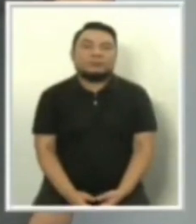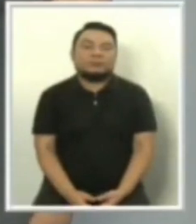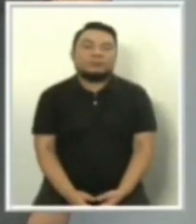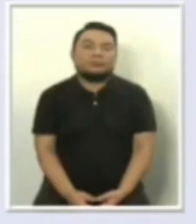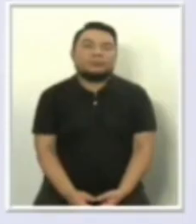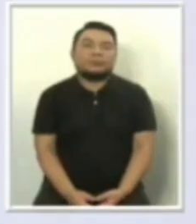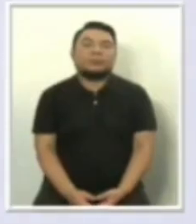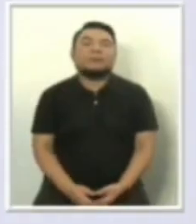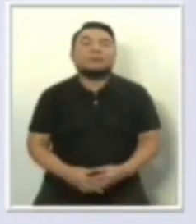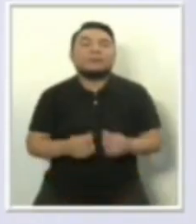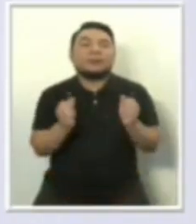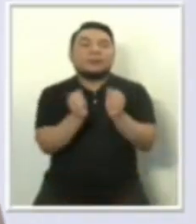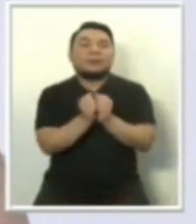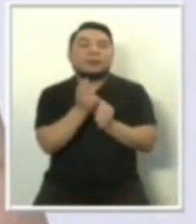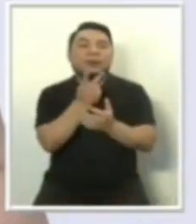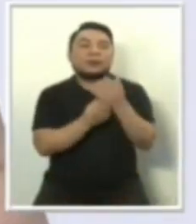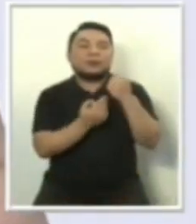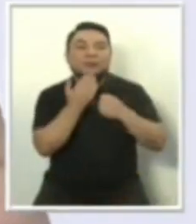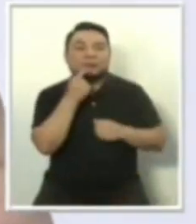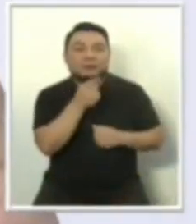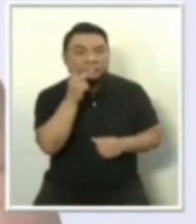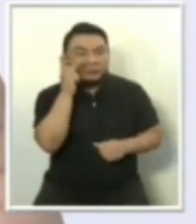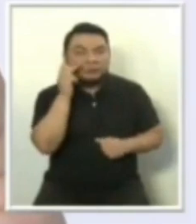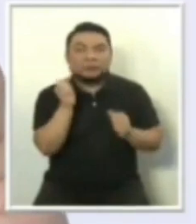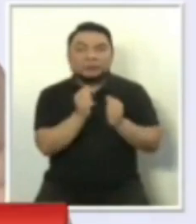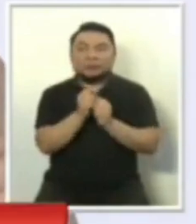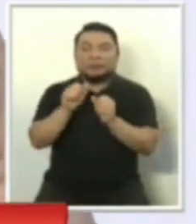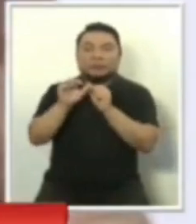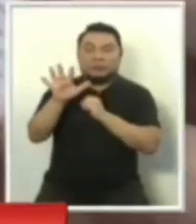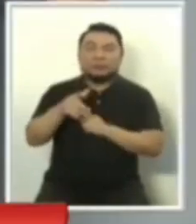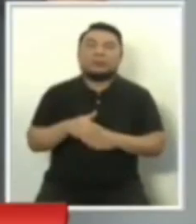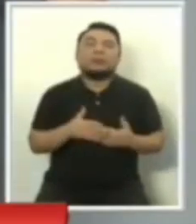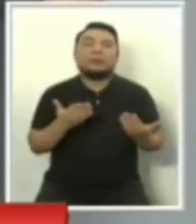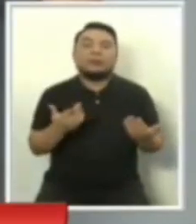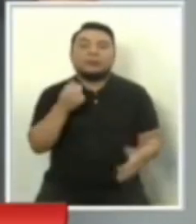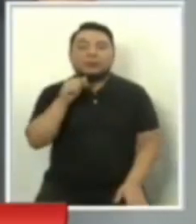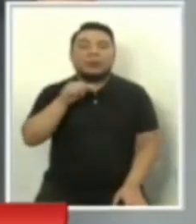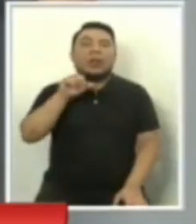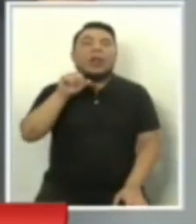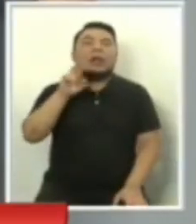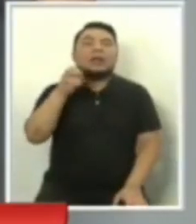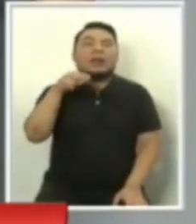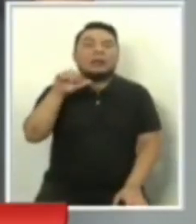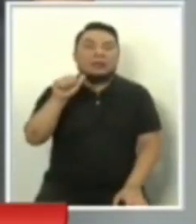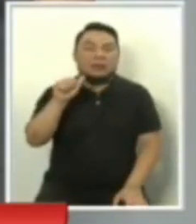¿Quién la acompaña en esta primera dupla? Estamos Frente Amplio por Justicia, Vida y Libertad, Marco Arana.